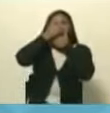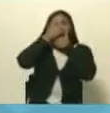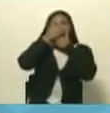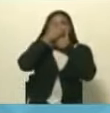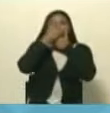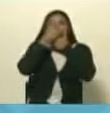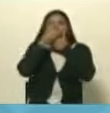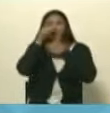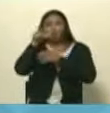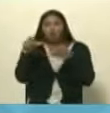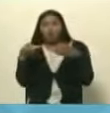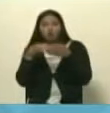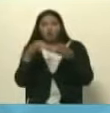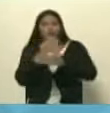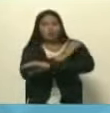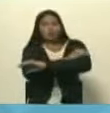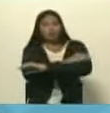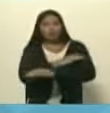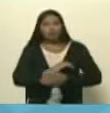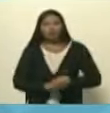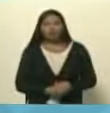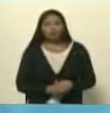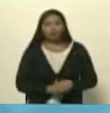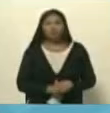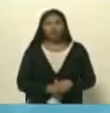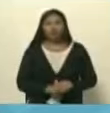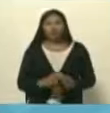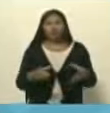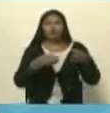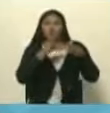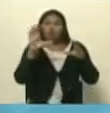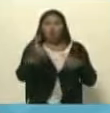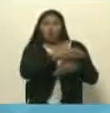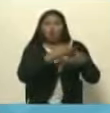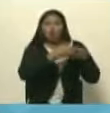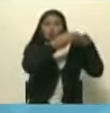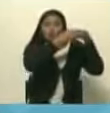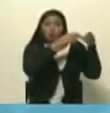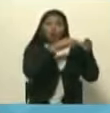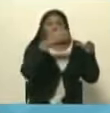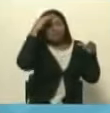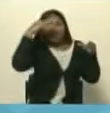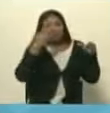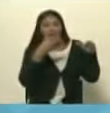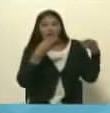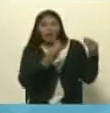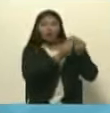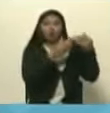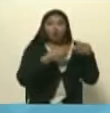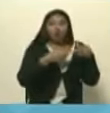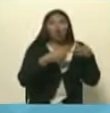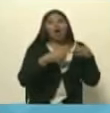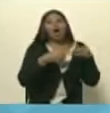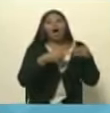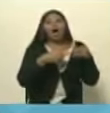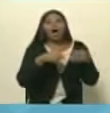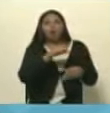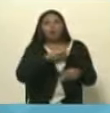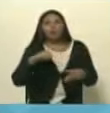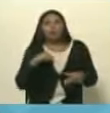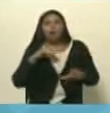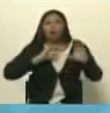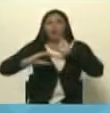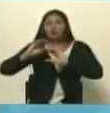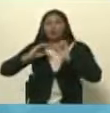por la oligarquía, por la extrema derecha y esta cúpula militar que gestó junto a los medios de comunicación privados todo el golpe.